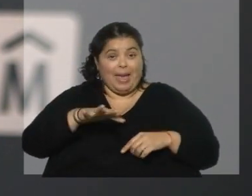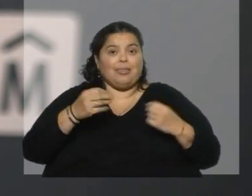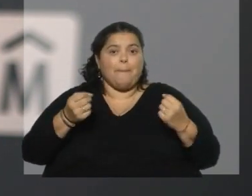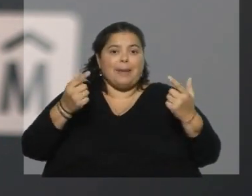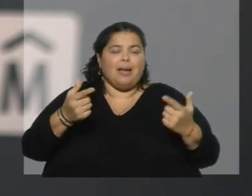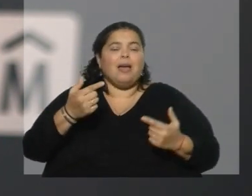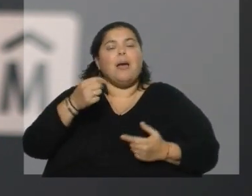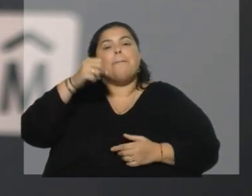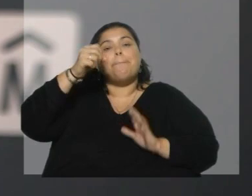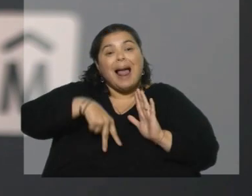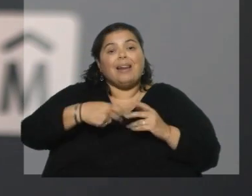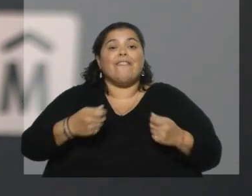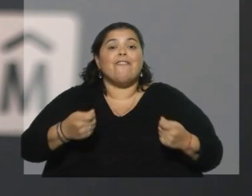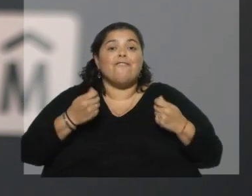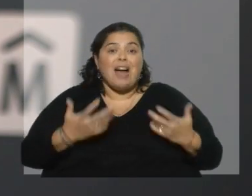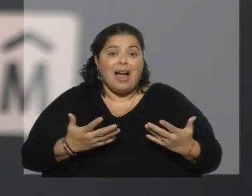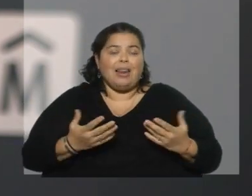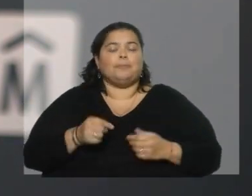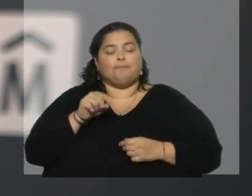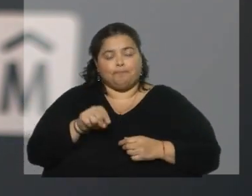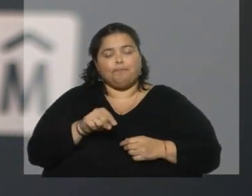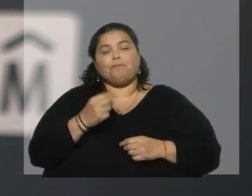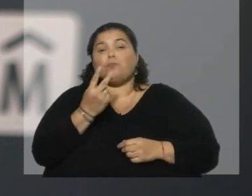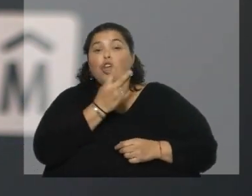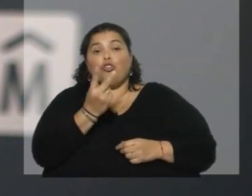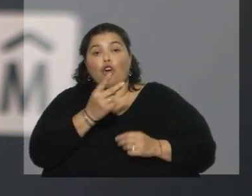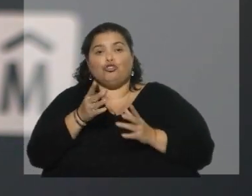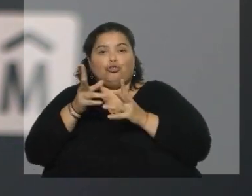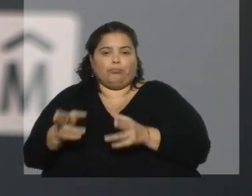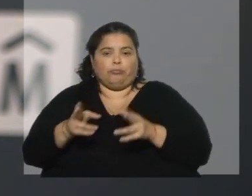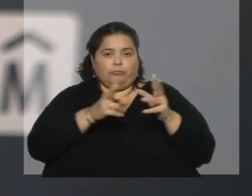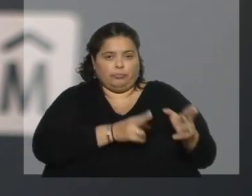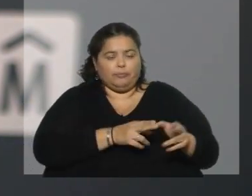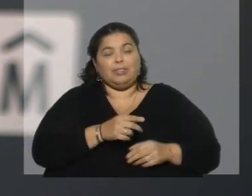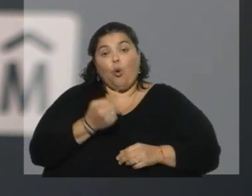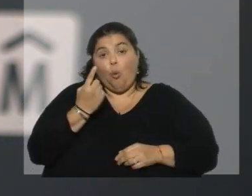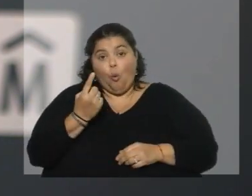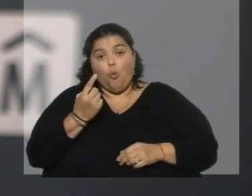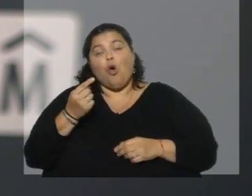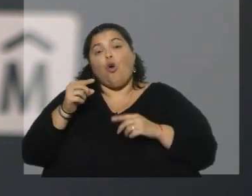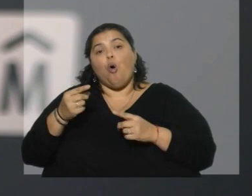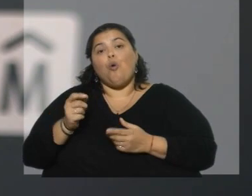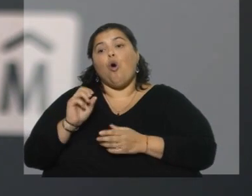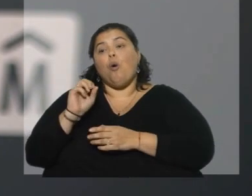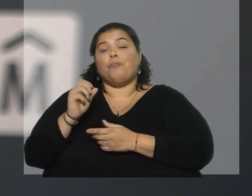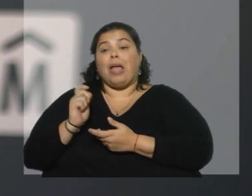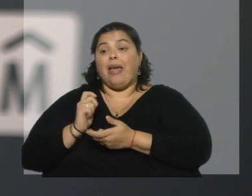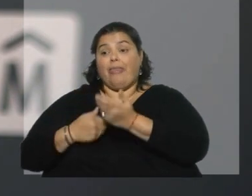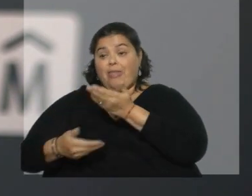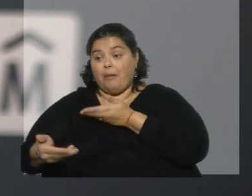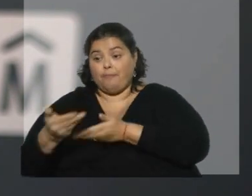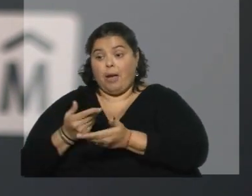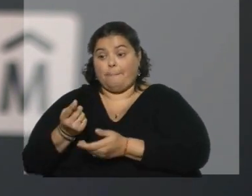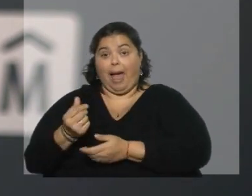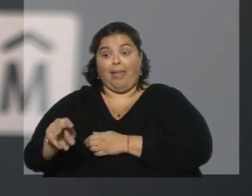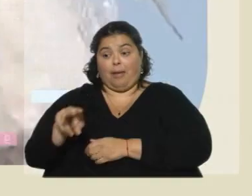recuperación y que tiene como dos grandes capítulos. El primero es lo que es las iniciativas de depósito reembolso, muy parecido a lo que es